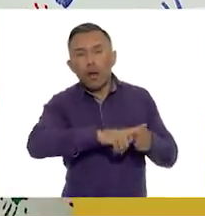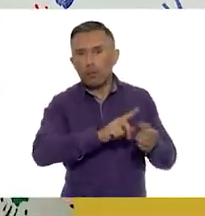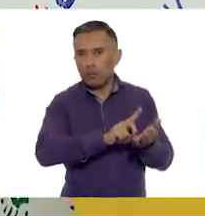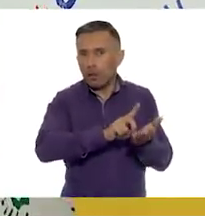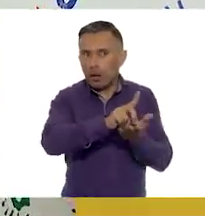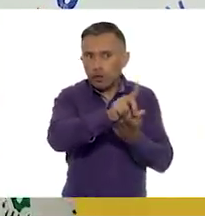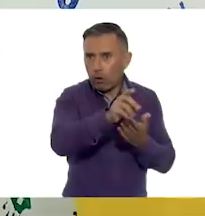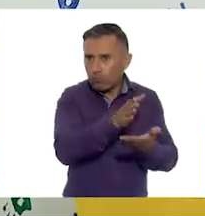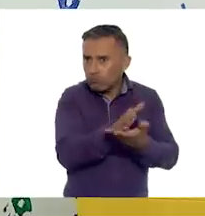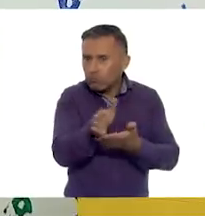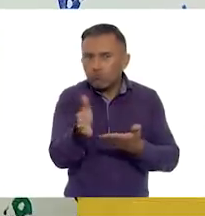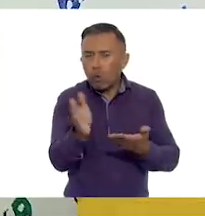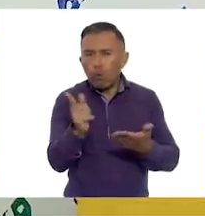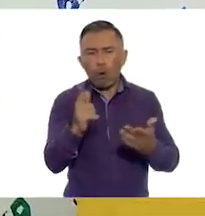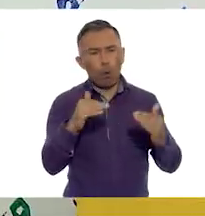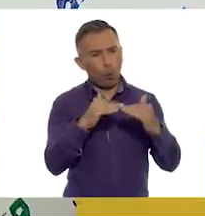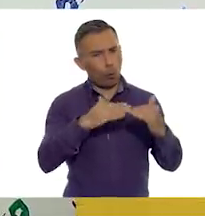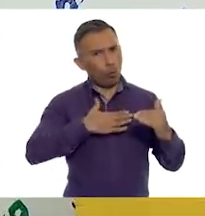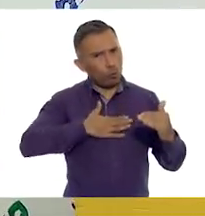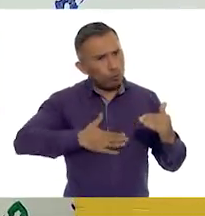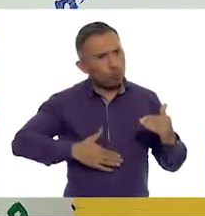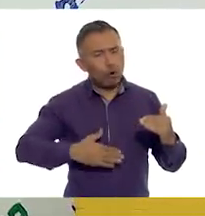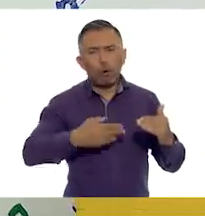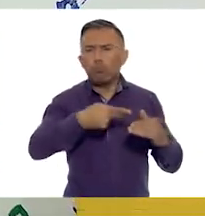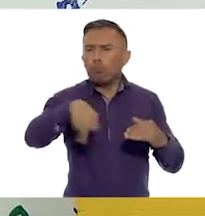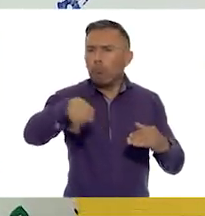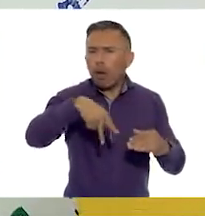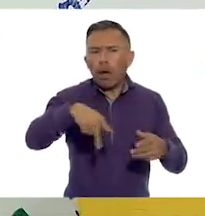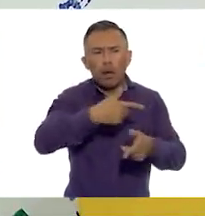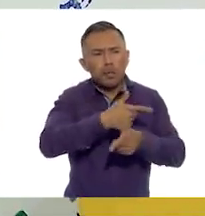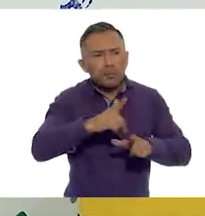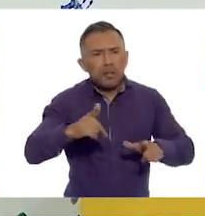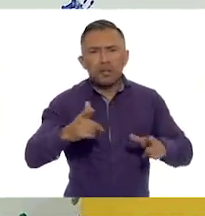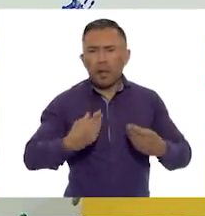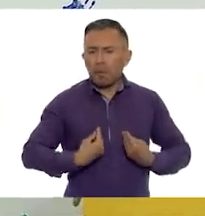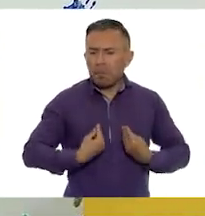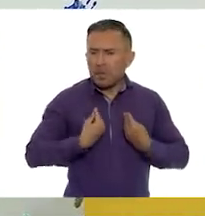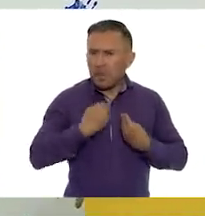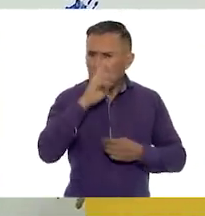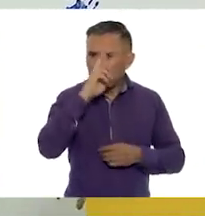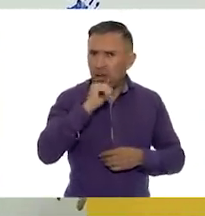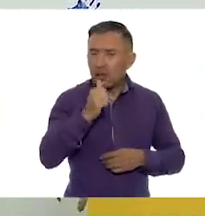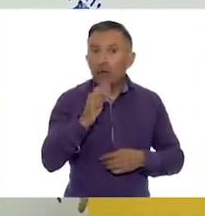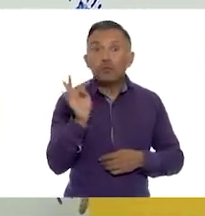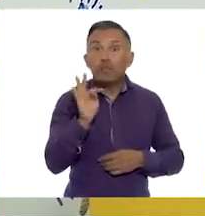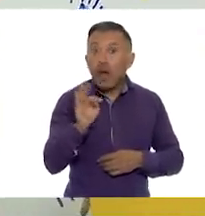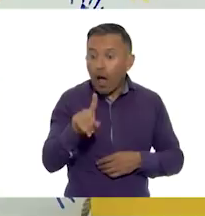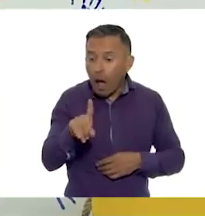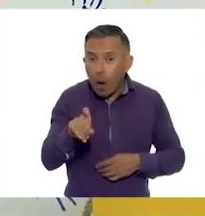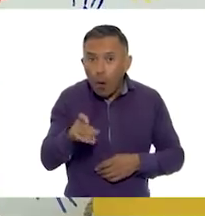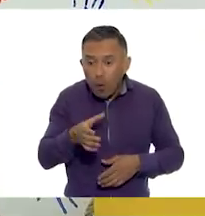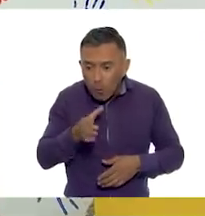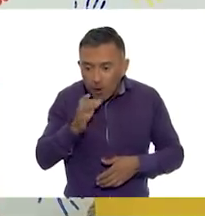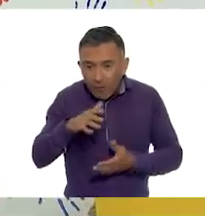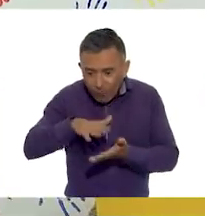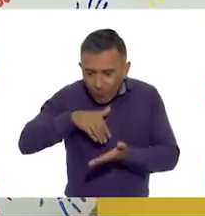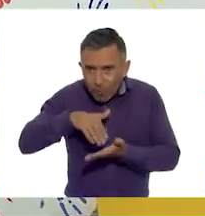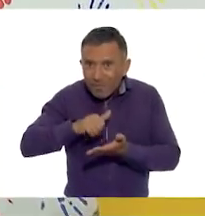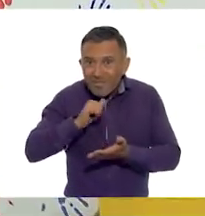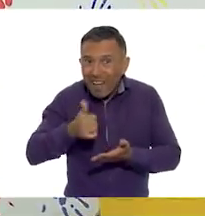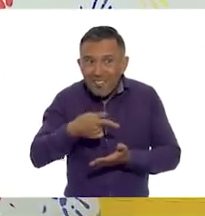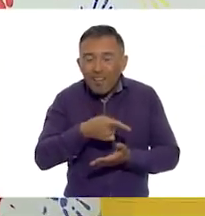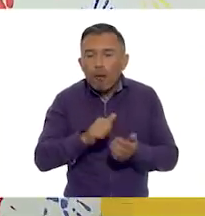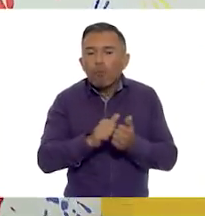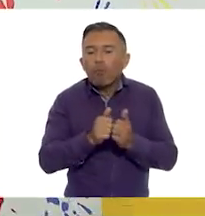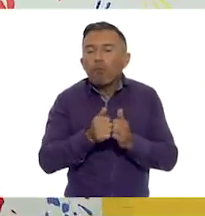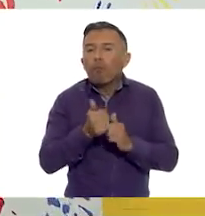No respeta su derecho a la igualdad, a la libertad, a la vida. Porque si no beben agua, pues están afectando este derecho. Y varios más.